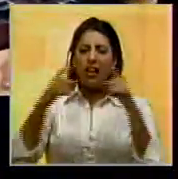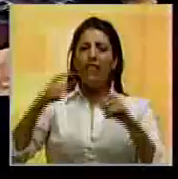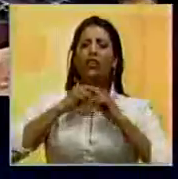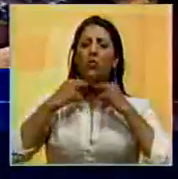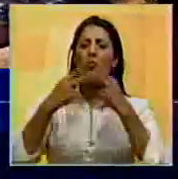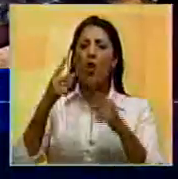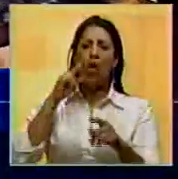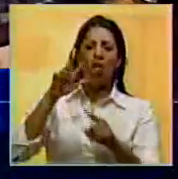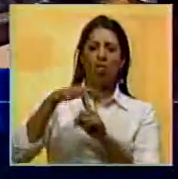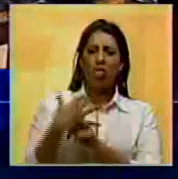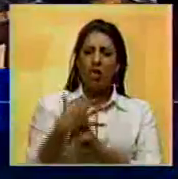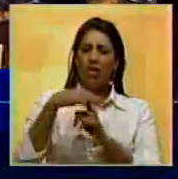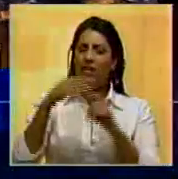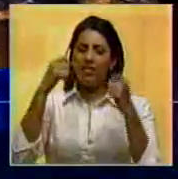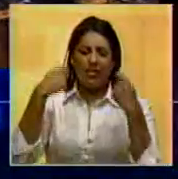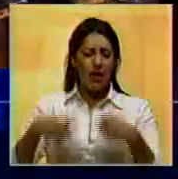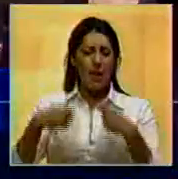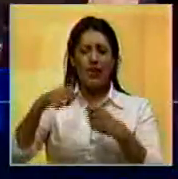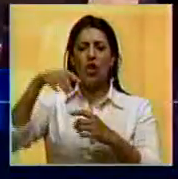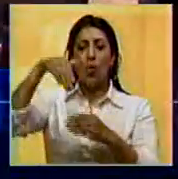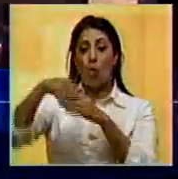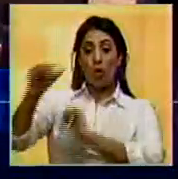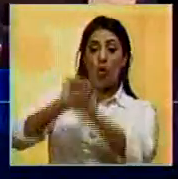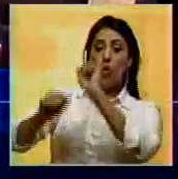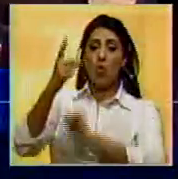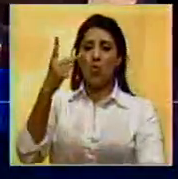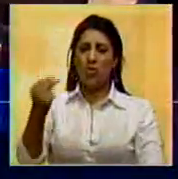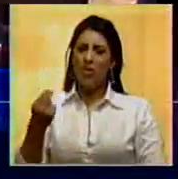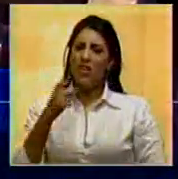expresión y le niegan el derecho al voto.